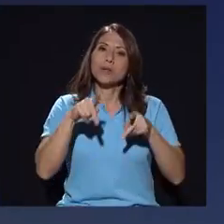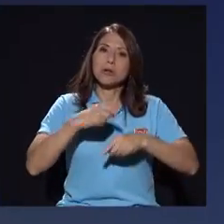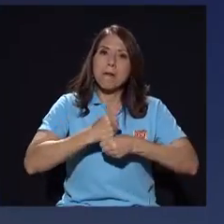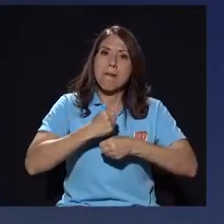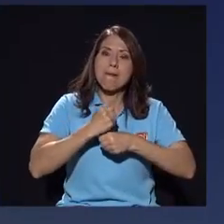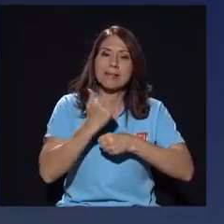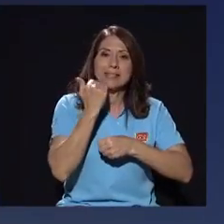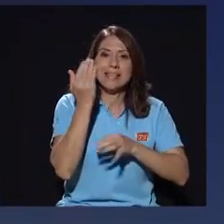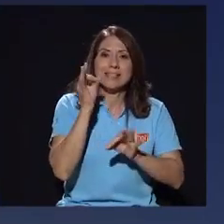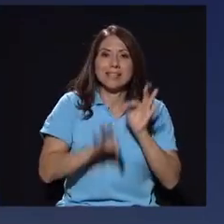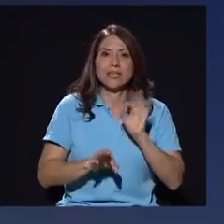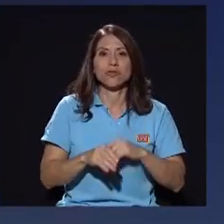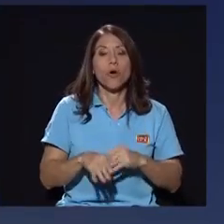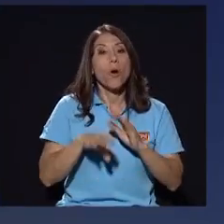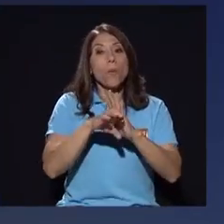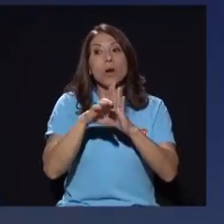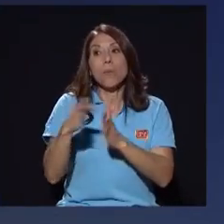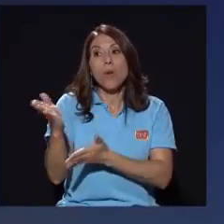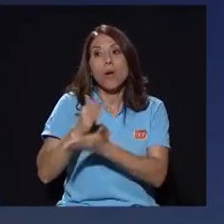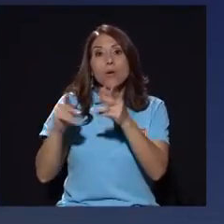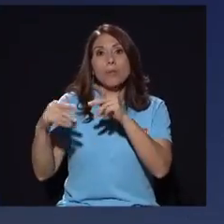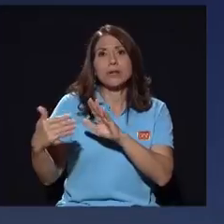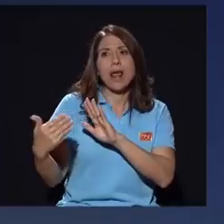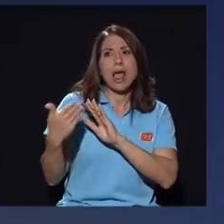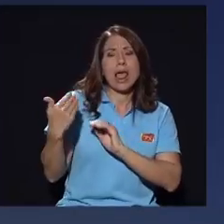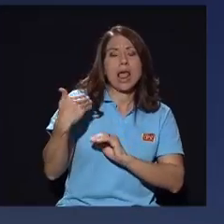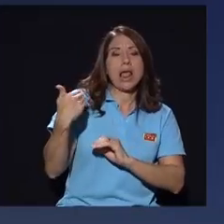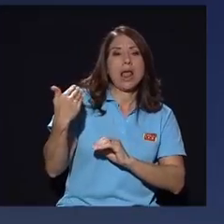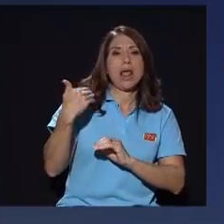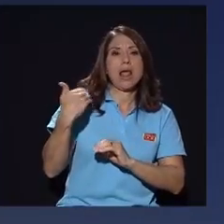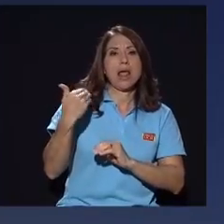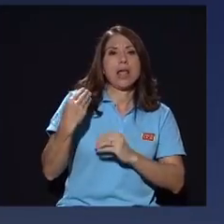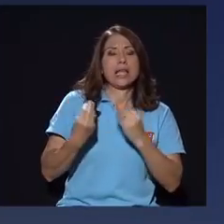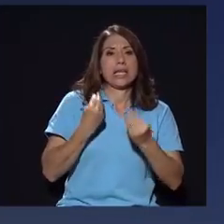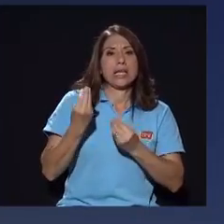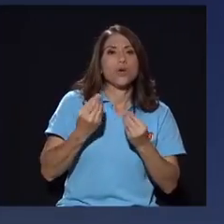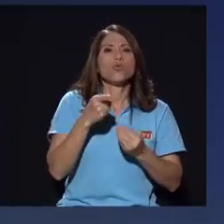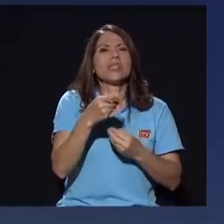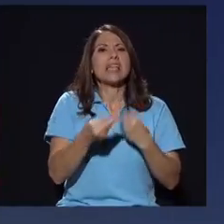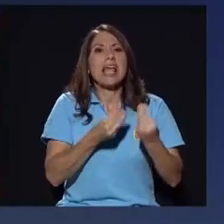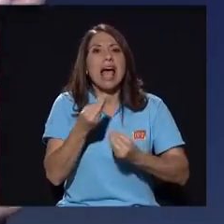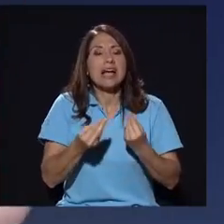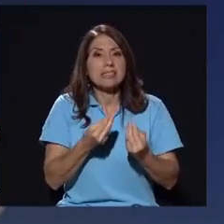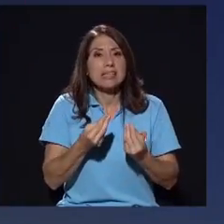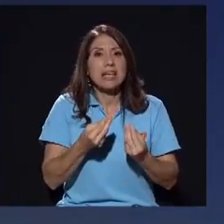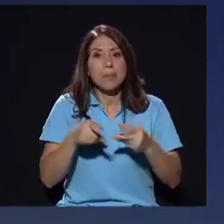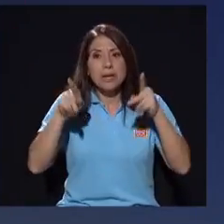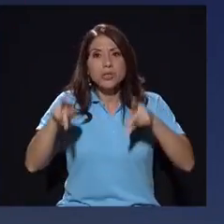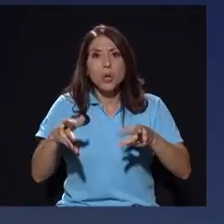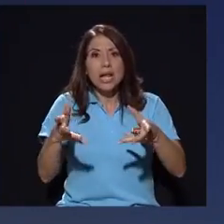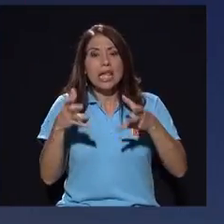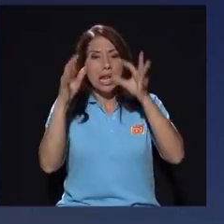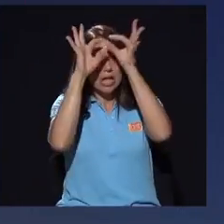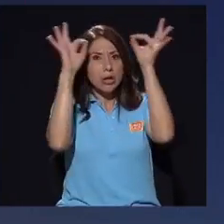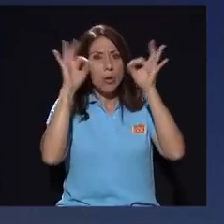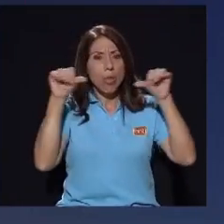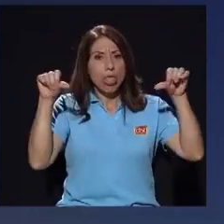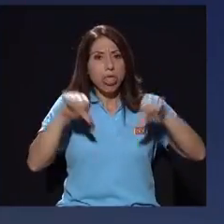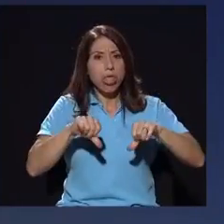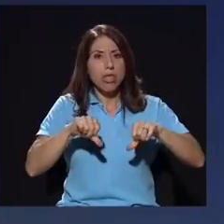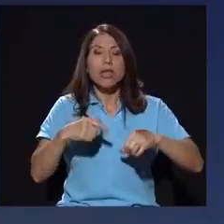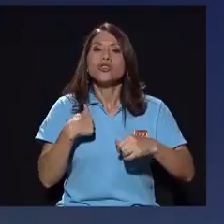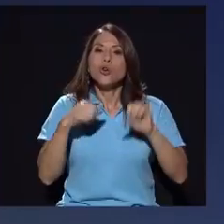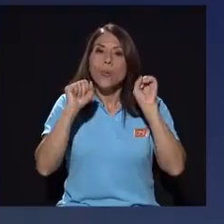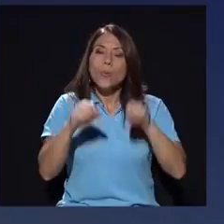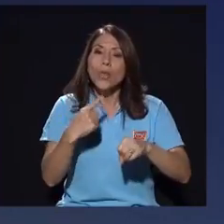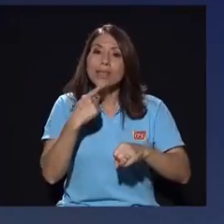¿Qué hace usted cuando alguien lo está incomodando? Lo busca silenciar o intimidar o desacreditar. Yo puedo decir aquí sin ningún reparo que